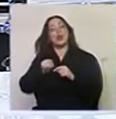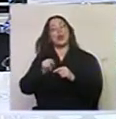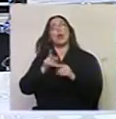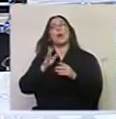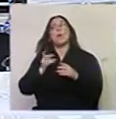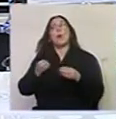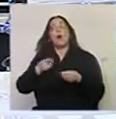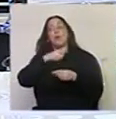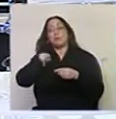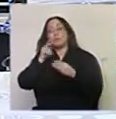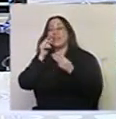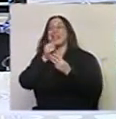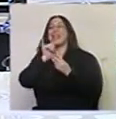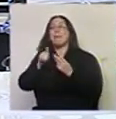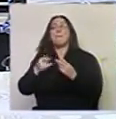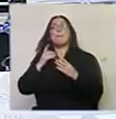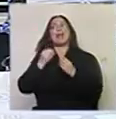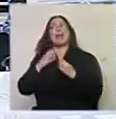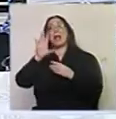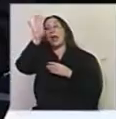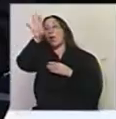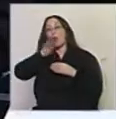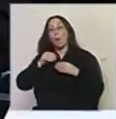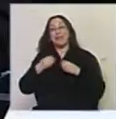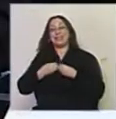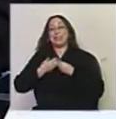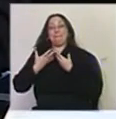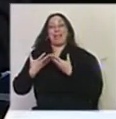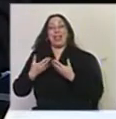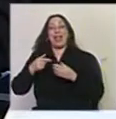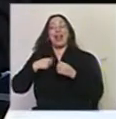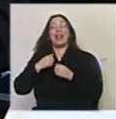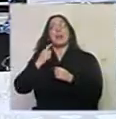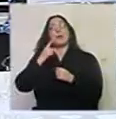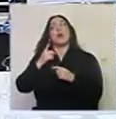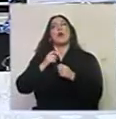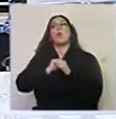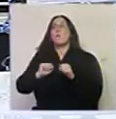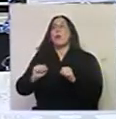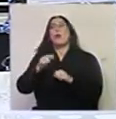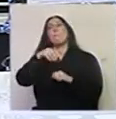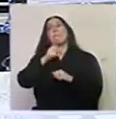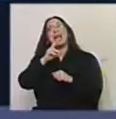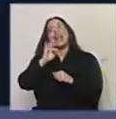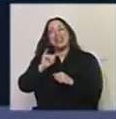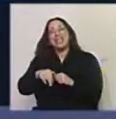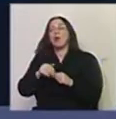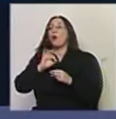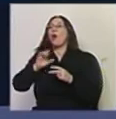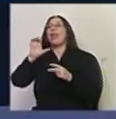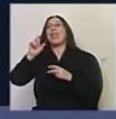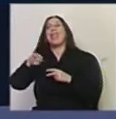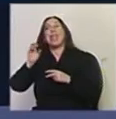inspiradores. Los niños, puedo ser como Diego, puedo ser como Martín. Creo que esa también es la gran